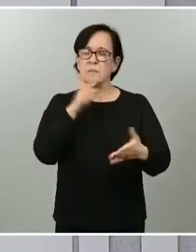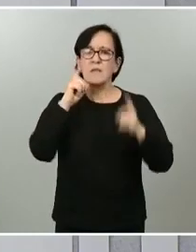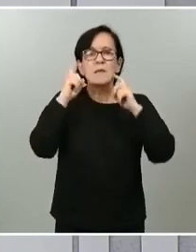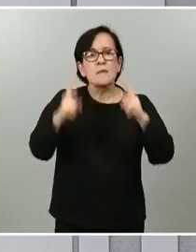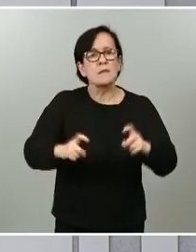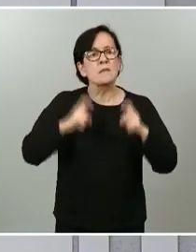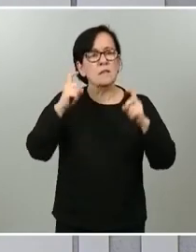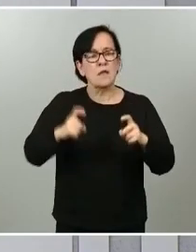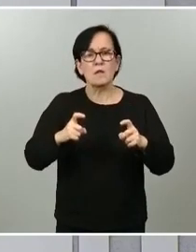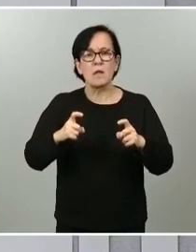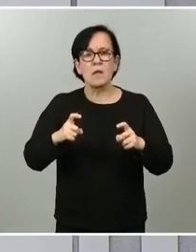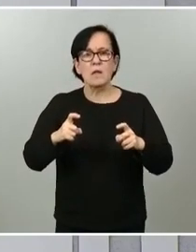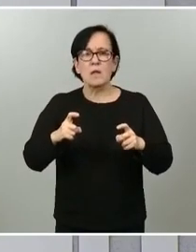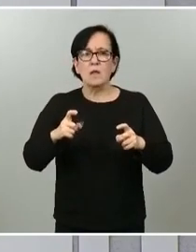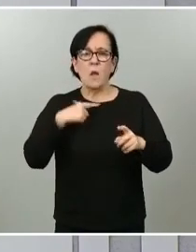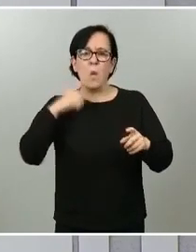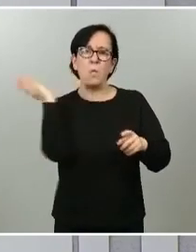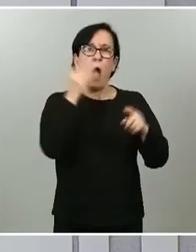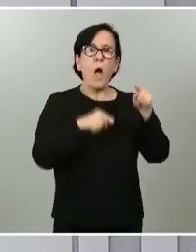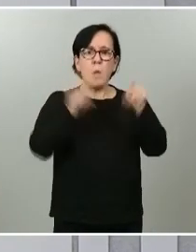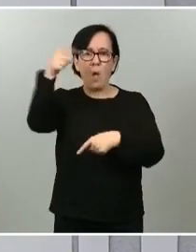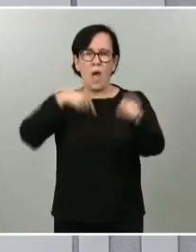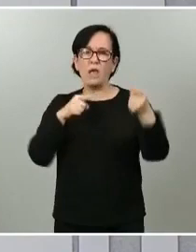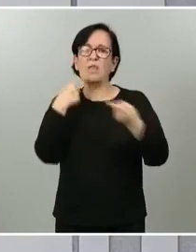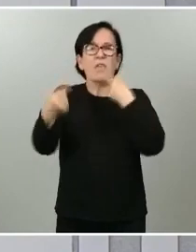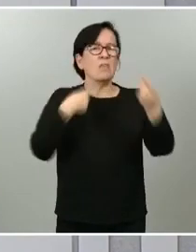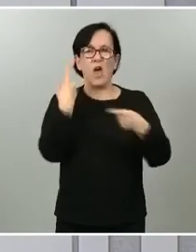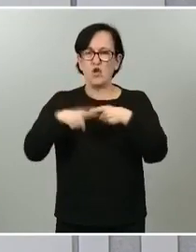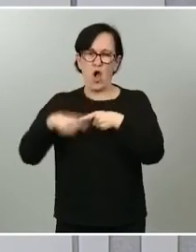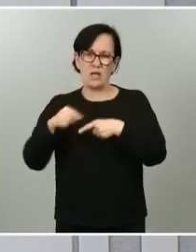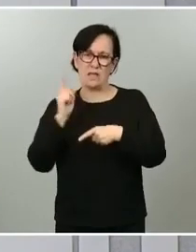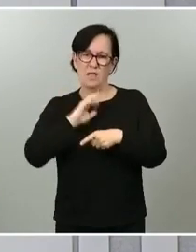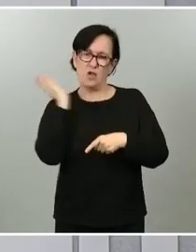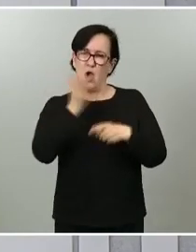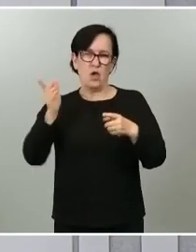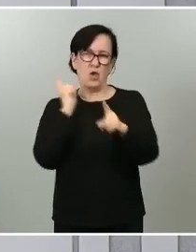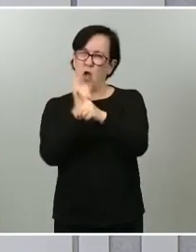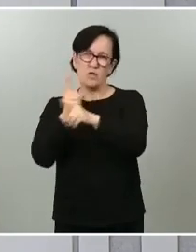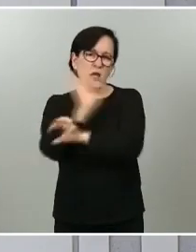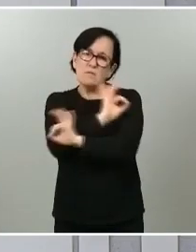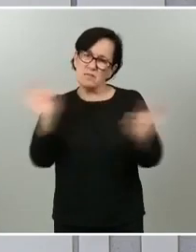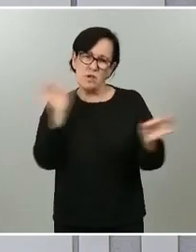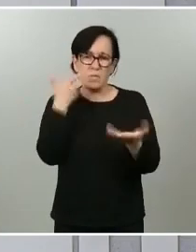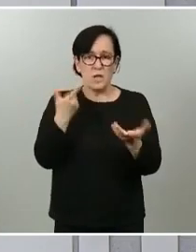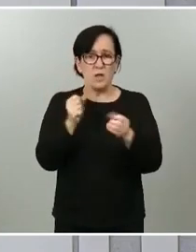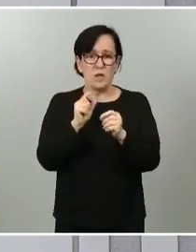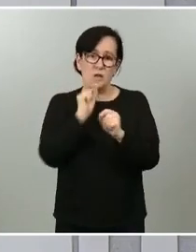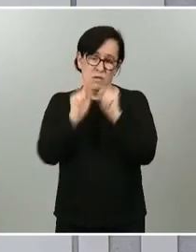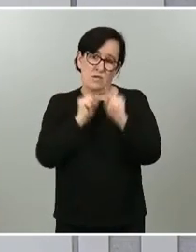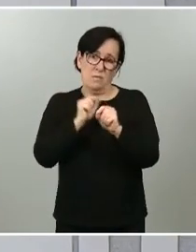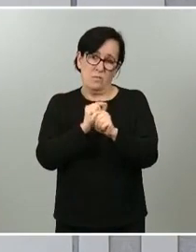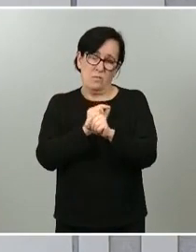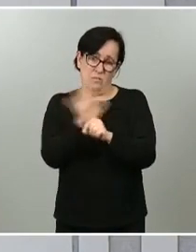trasladar falsos agravios o especulaciones que no tienen ningún tipo de fundamento en una pandemia de estas características.